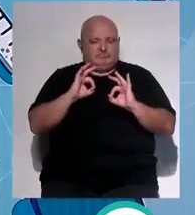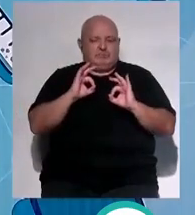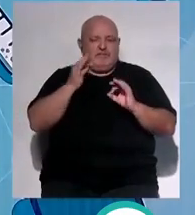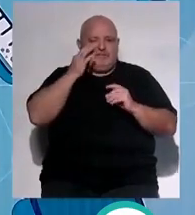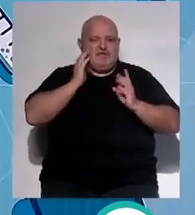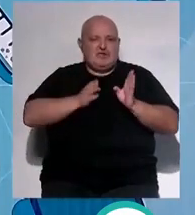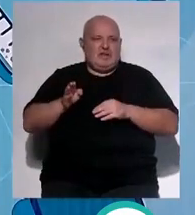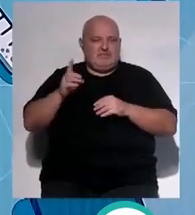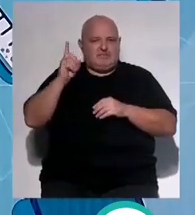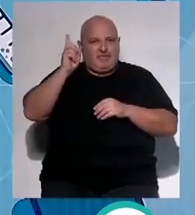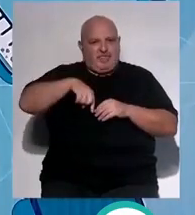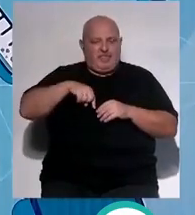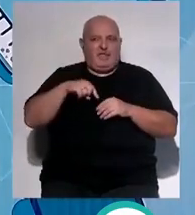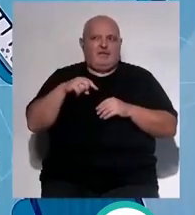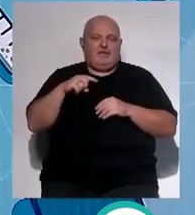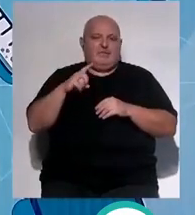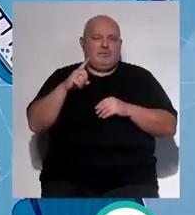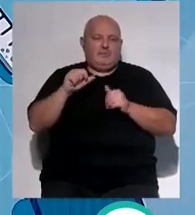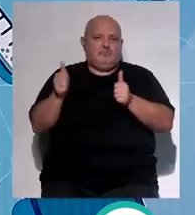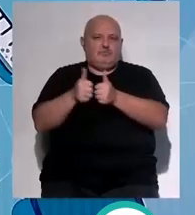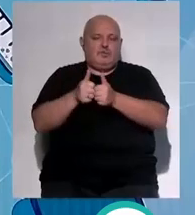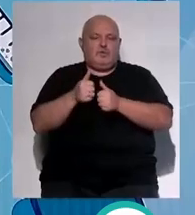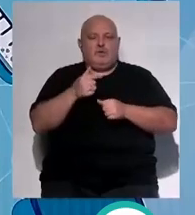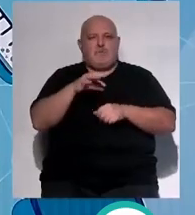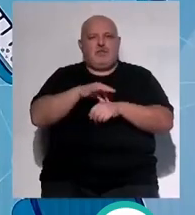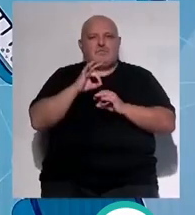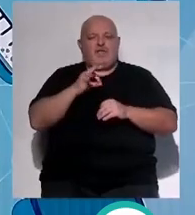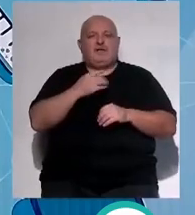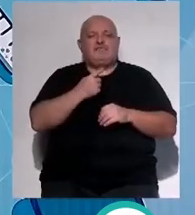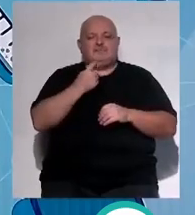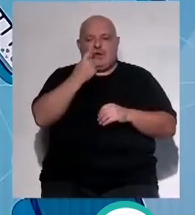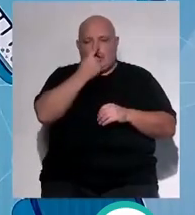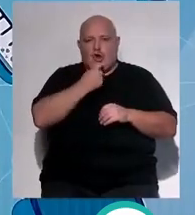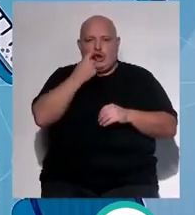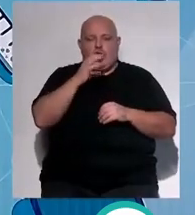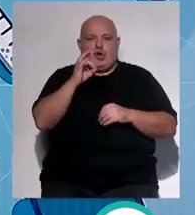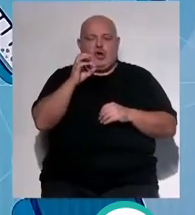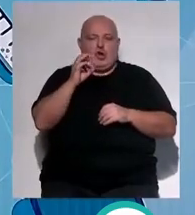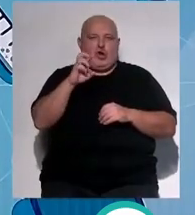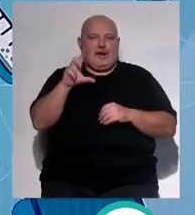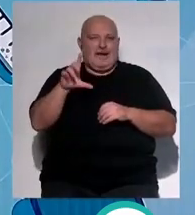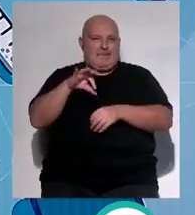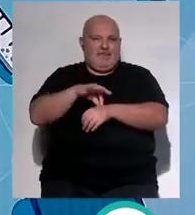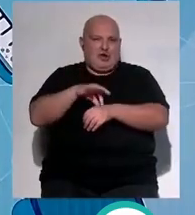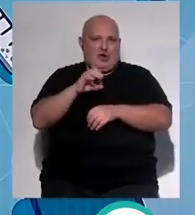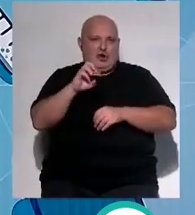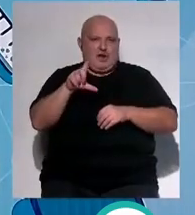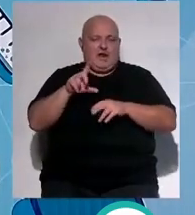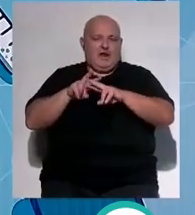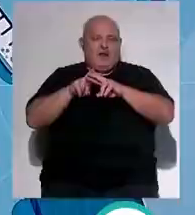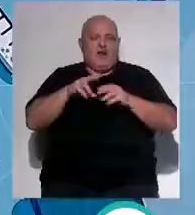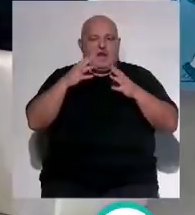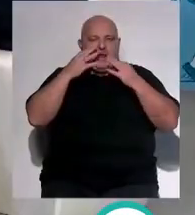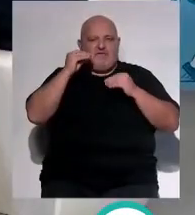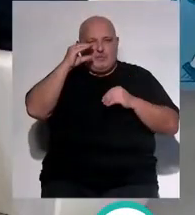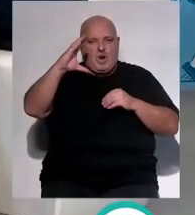fisioterapeutas con la prescripción de un otorrino donde mediante técnicas de realidad virtual sometemos al